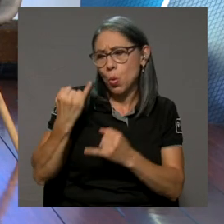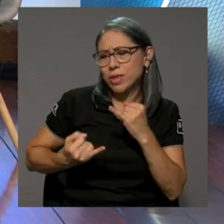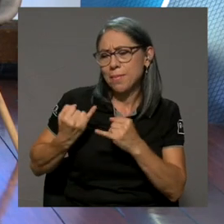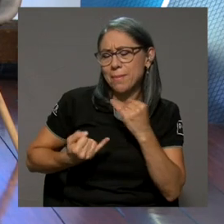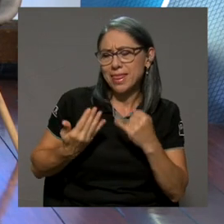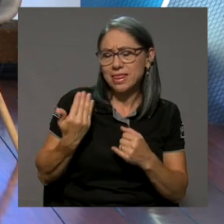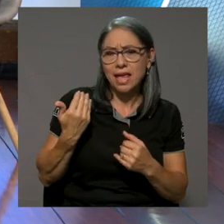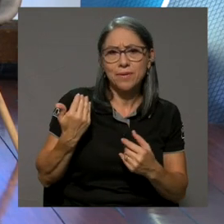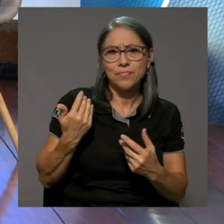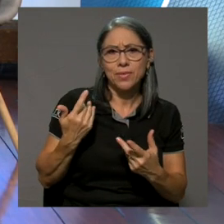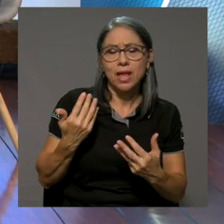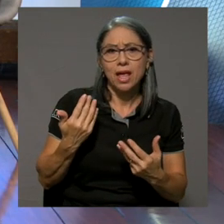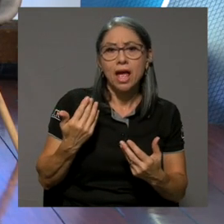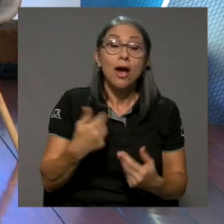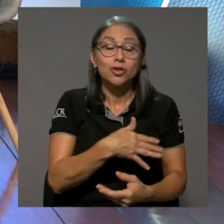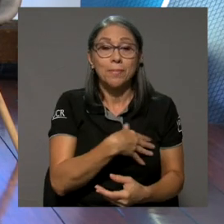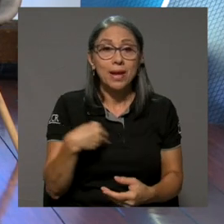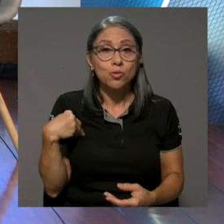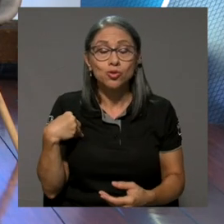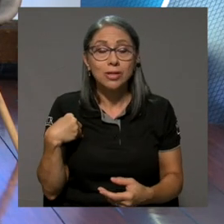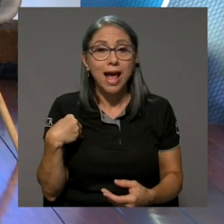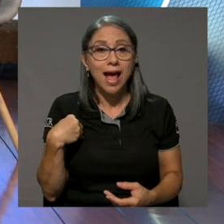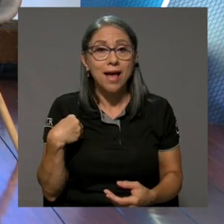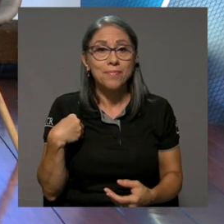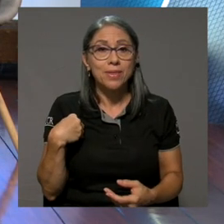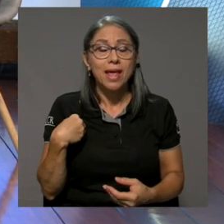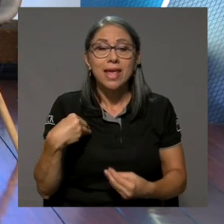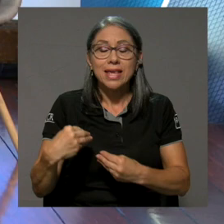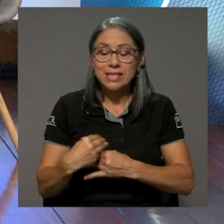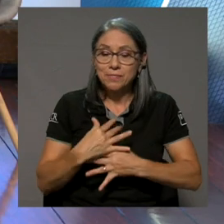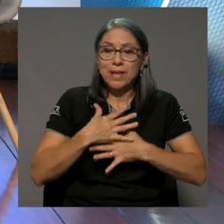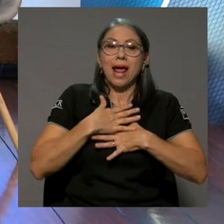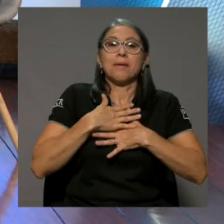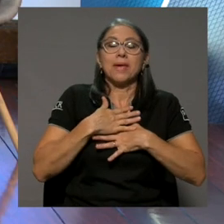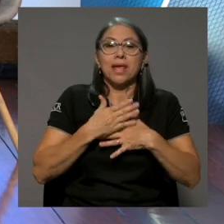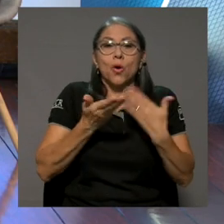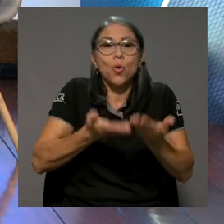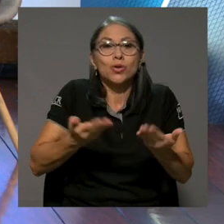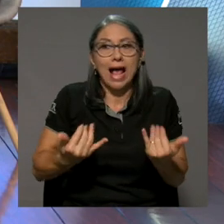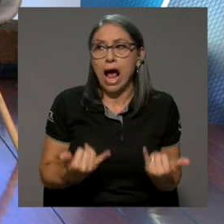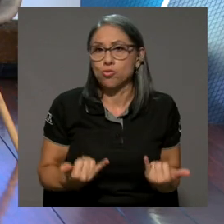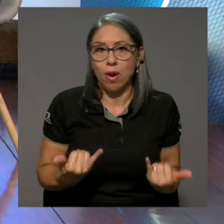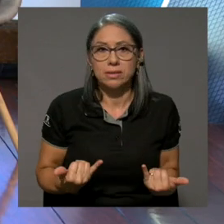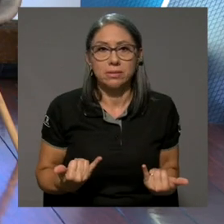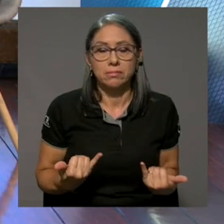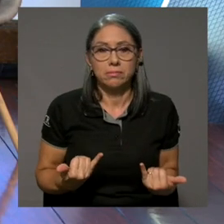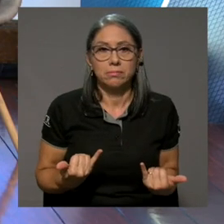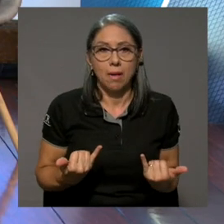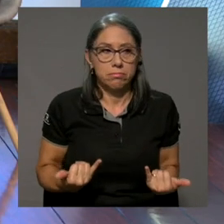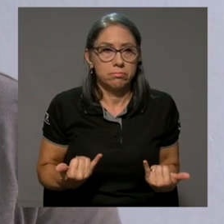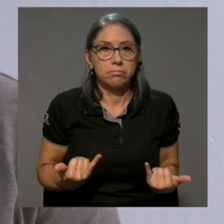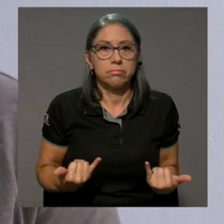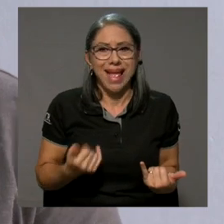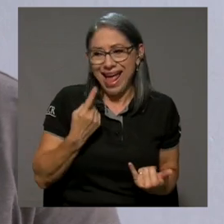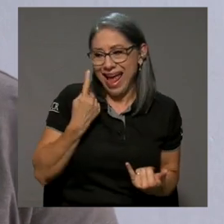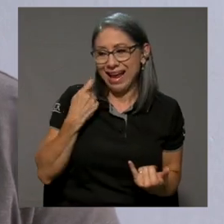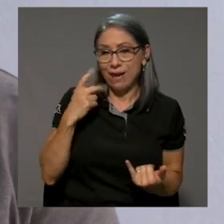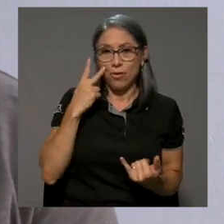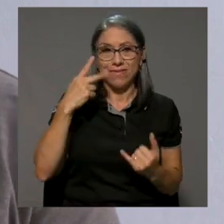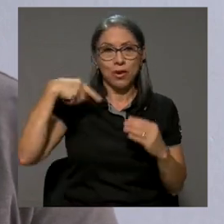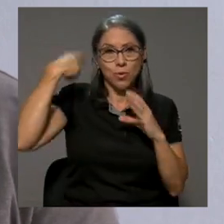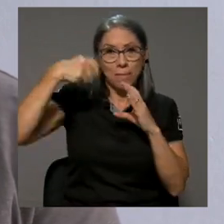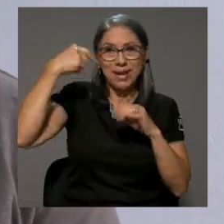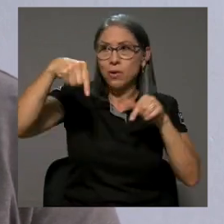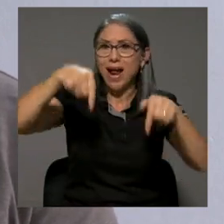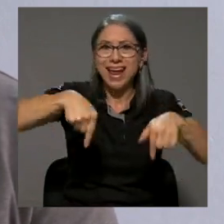de hecho, me gusta inspirarme de cosas actuales. Acabo de ver